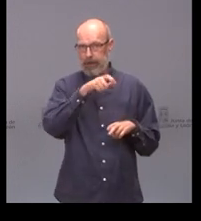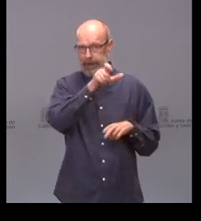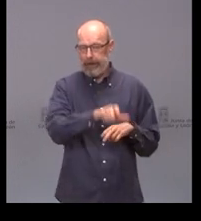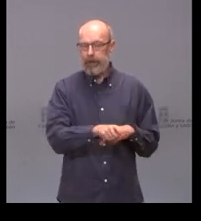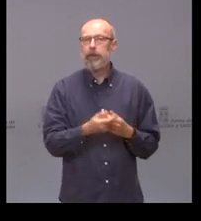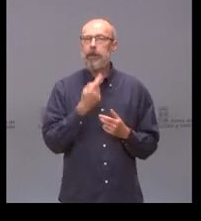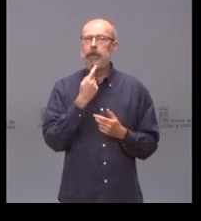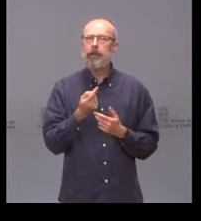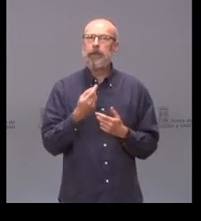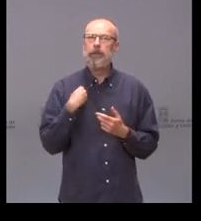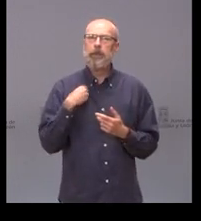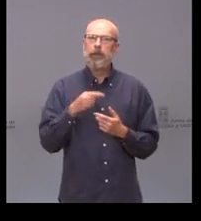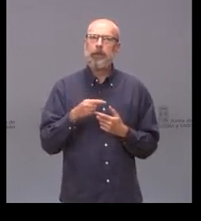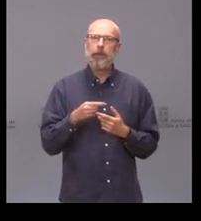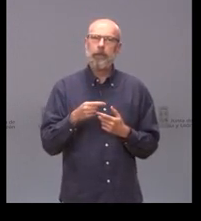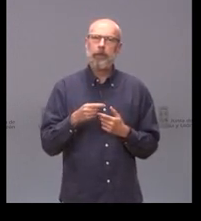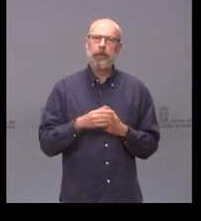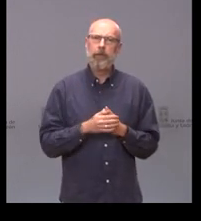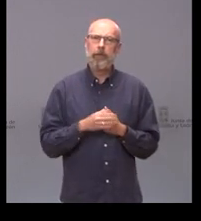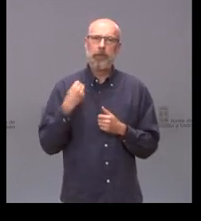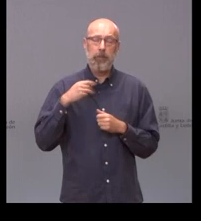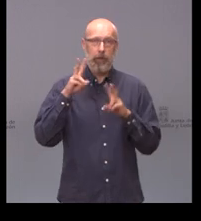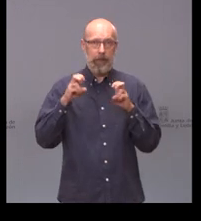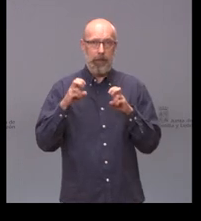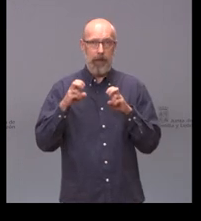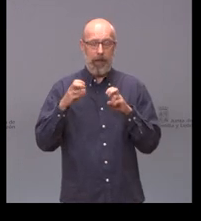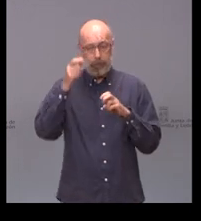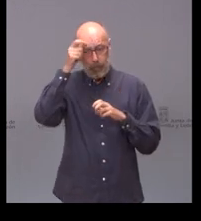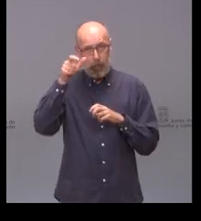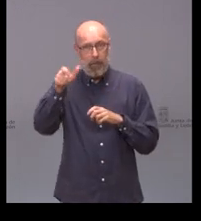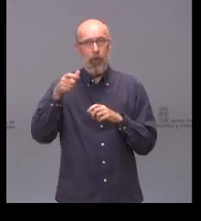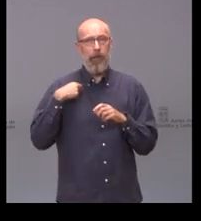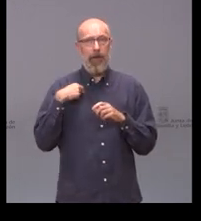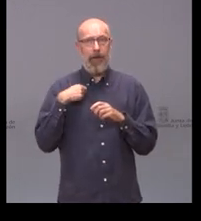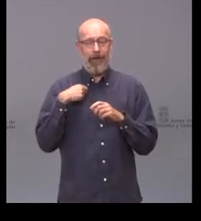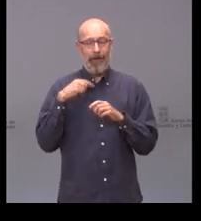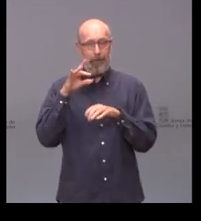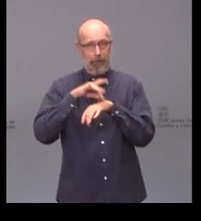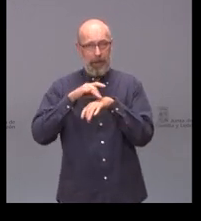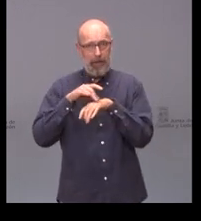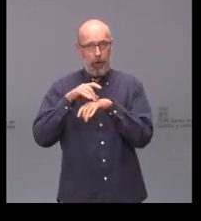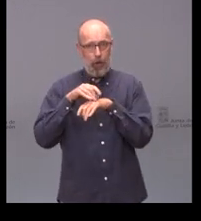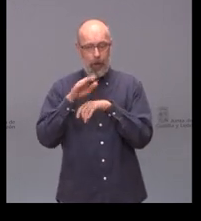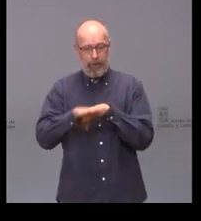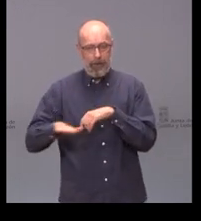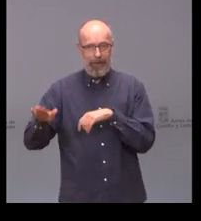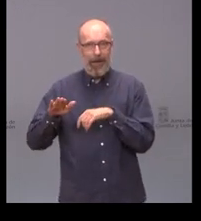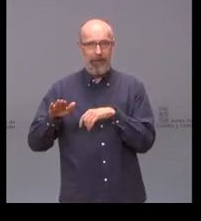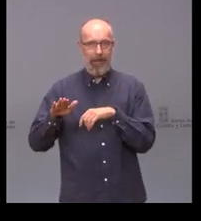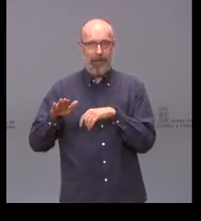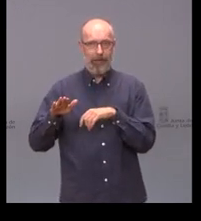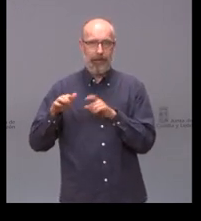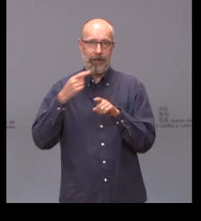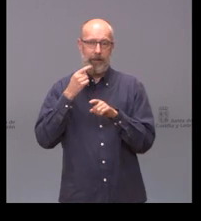en La Guareña se quedaron sin pediatra porque ha sido trasladado a Burgos pero el profesional se ofrece a que si se lo